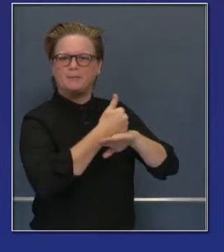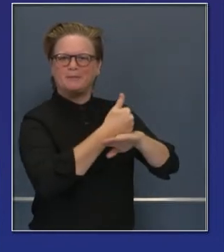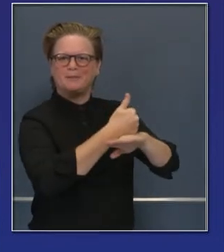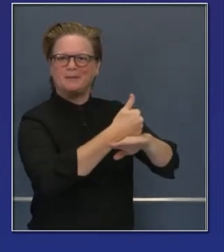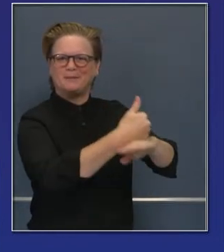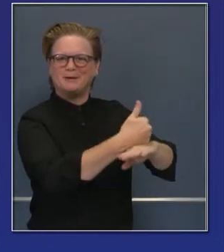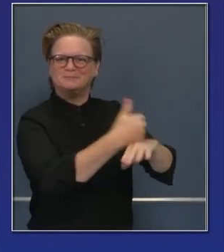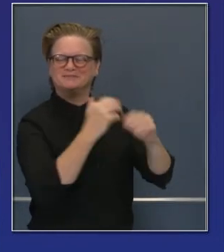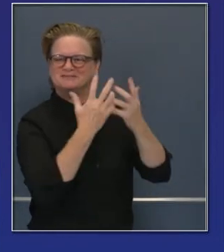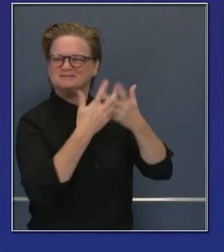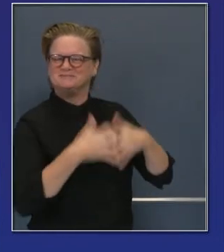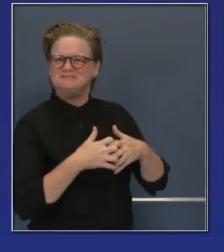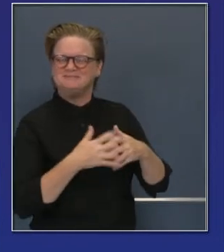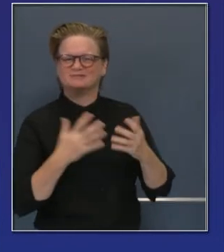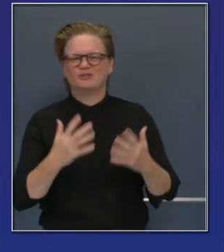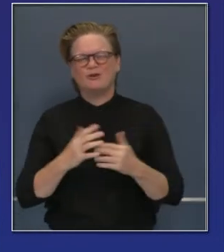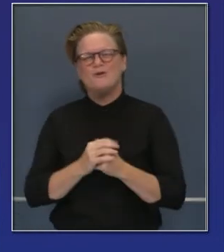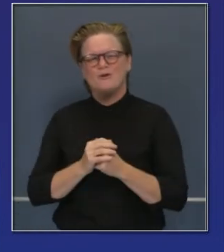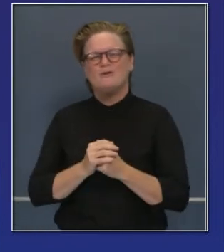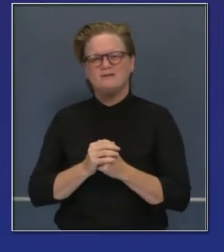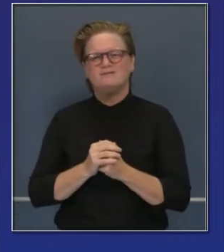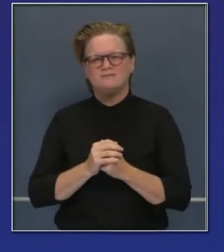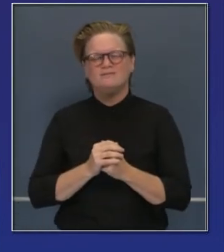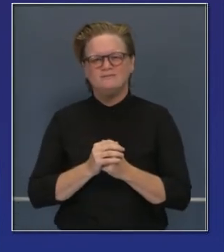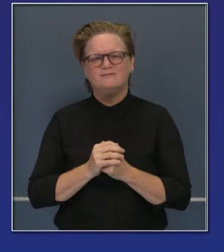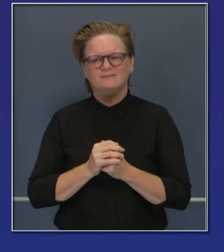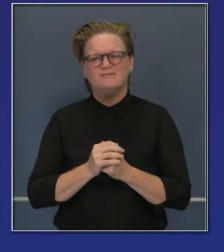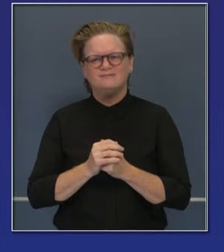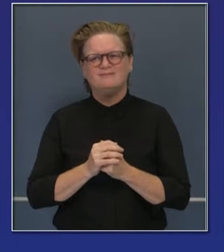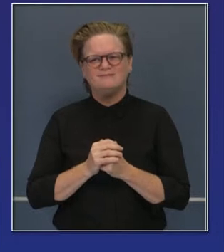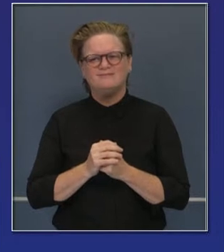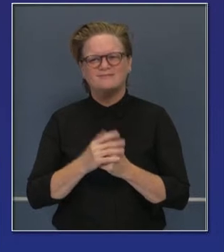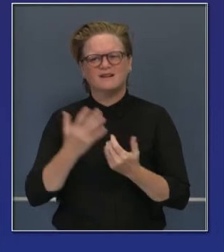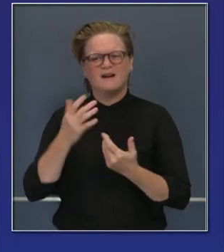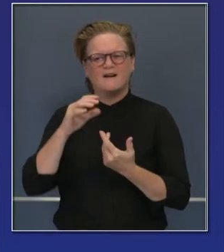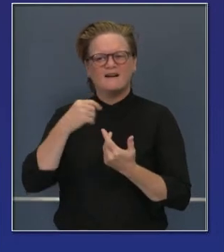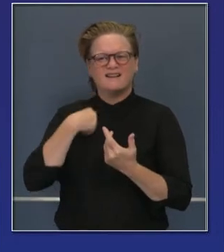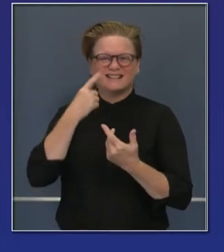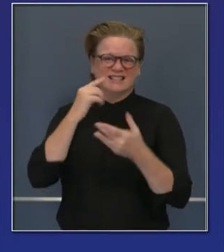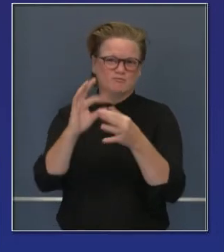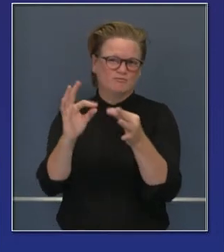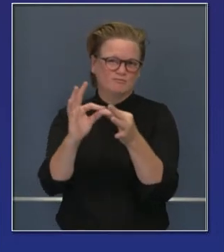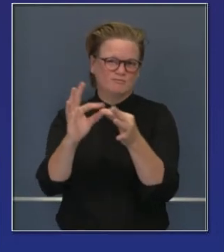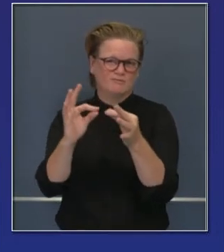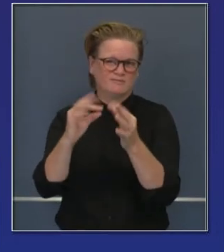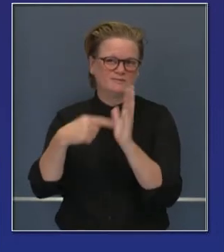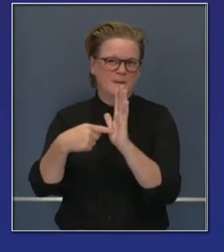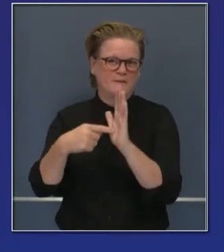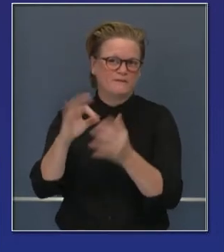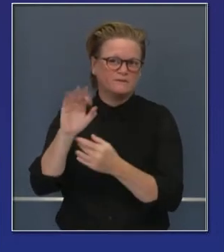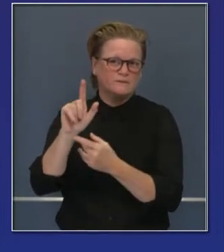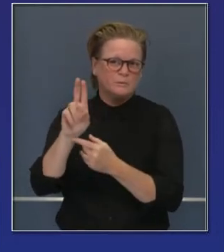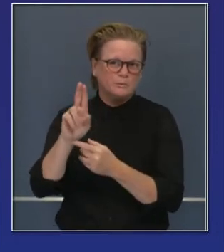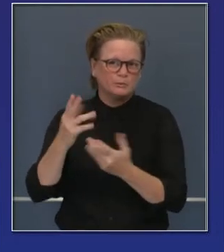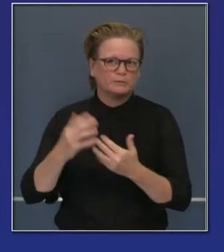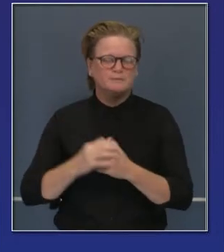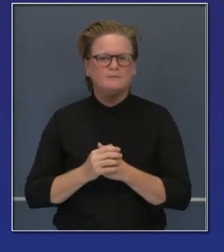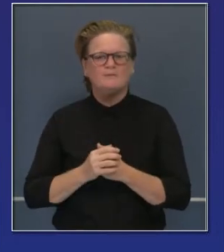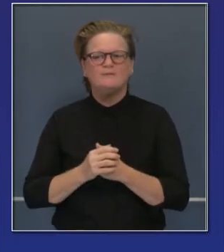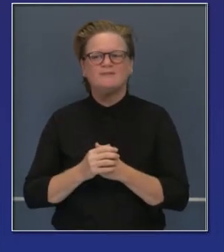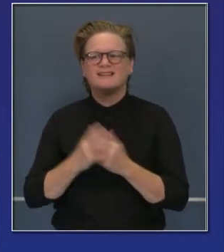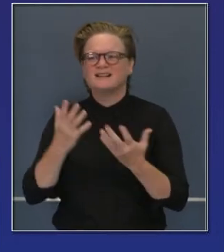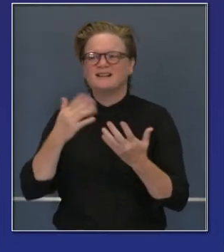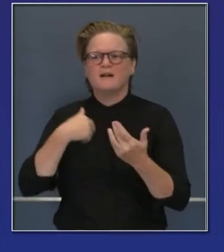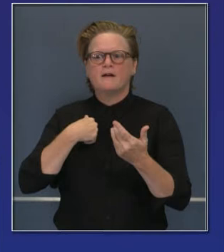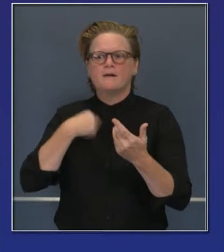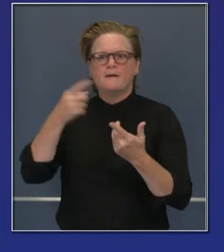anualmente ya por años en relación a vacunas. Hablando por supuesto de la vacuna de la gripa y vacunas